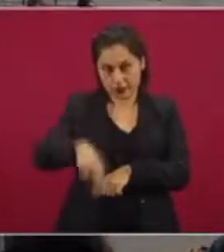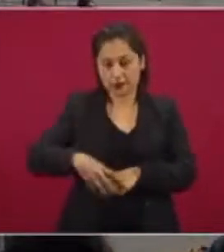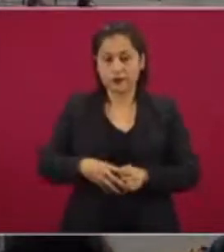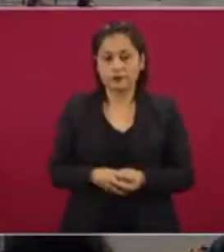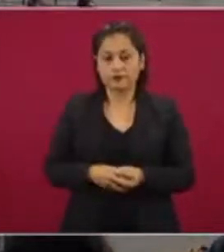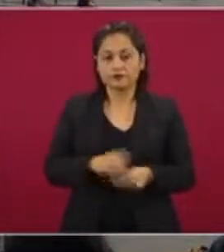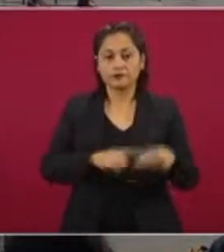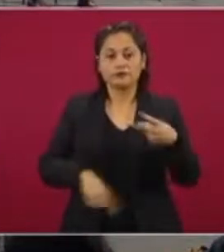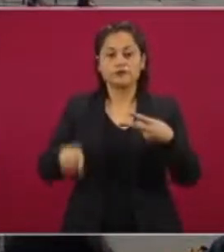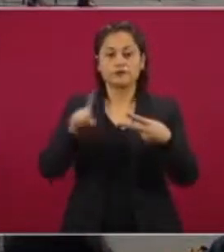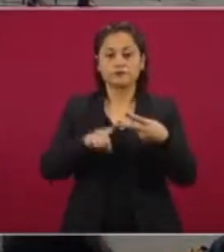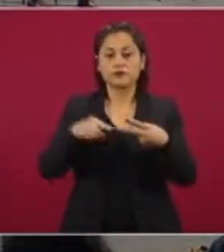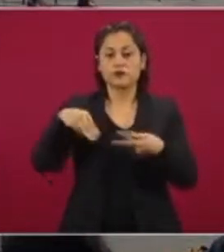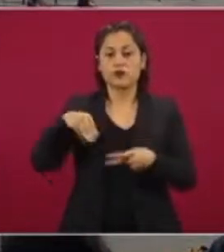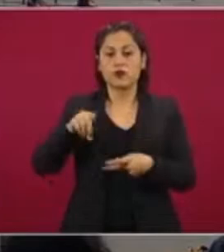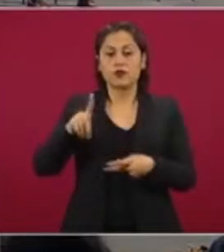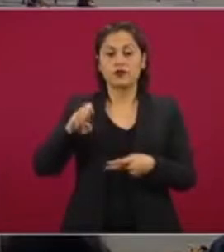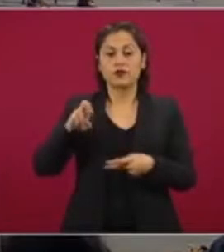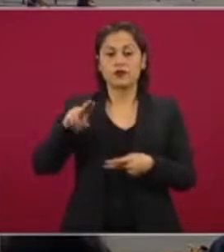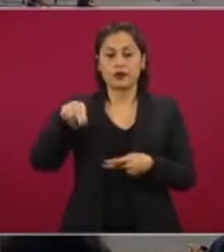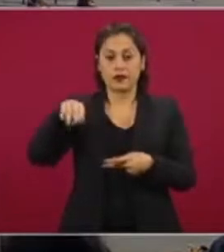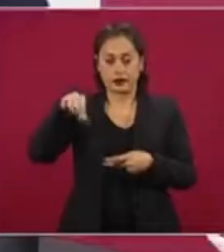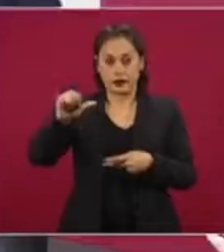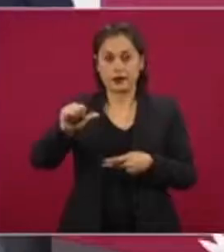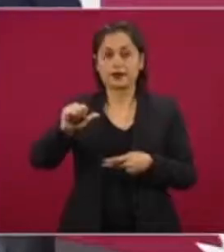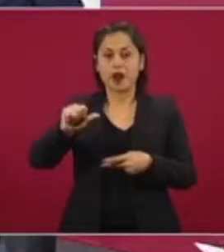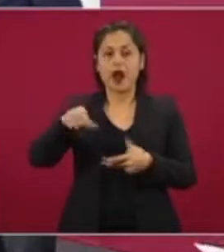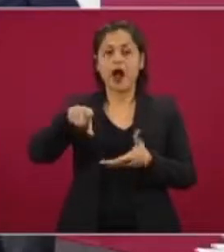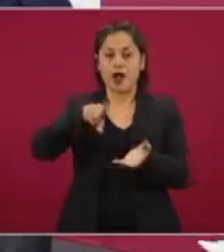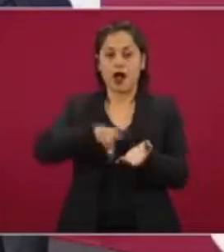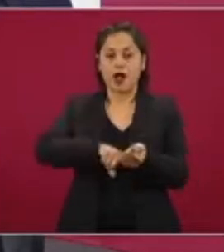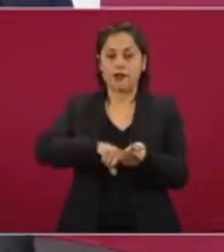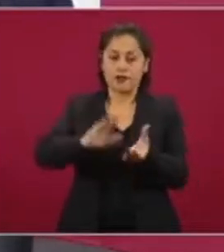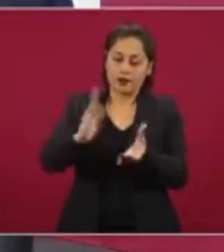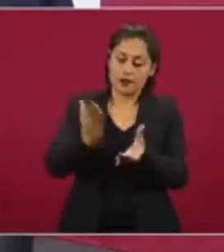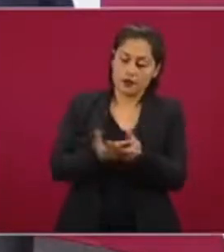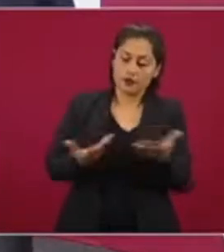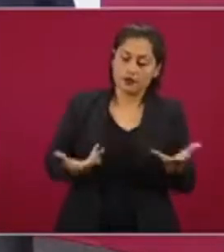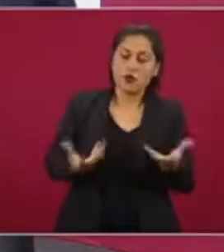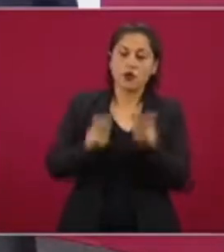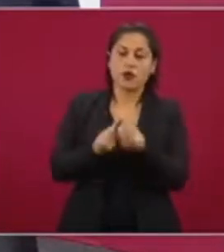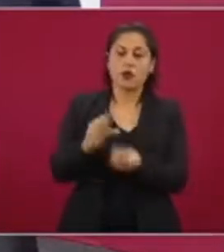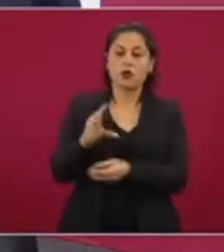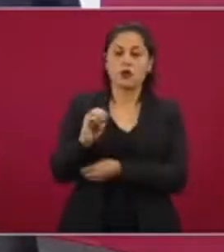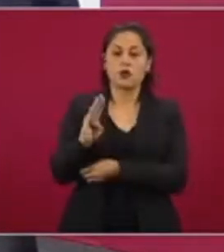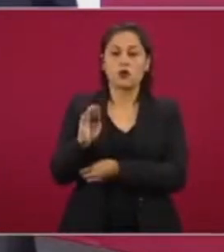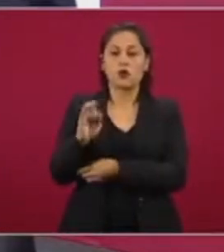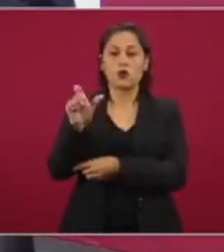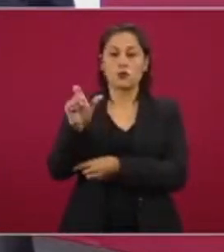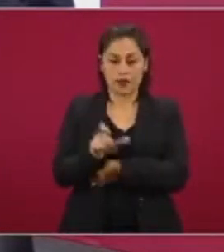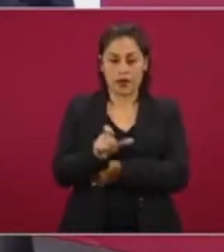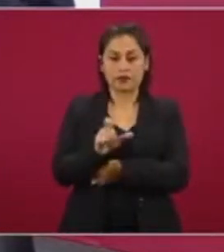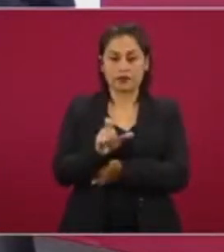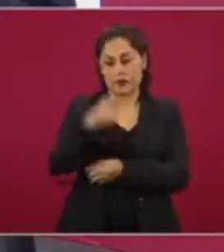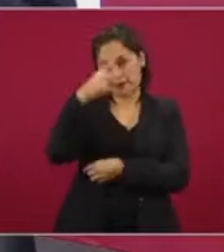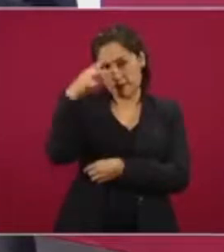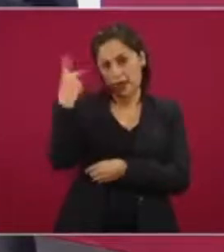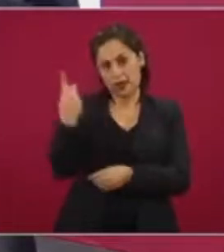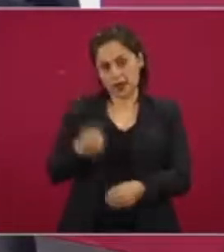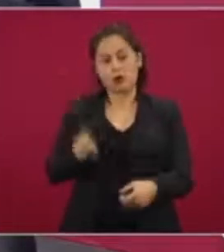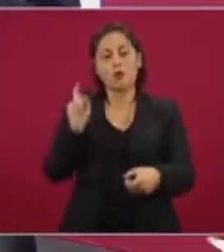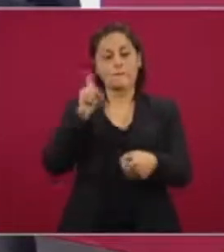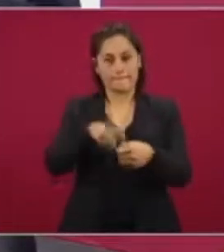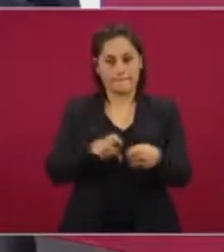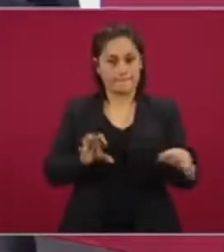Moderna está incluido en el portafolio de COVAX, mecanismo del cual forma parte México. Y